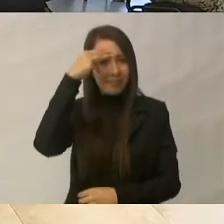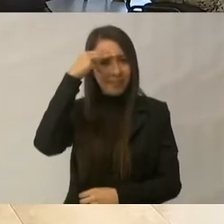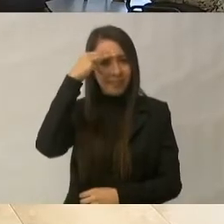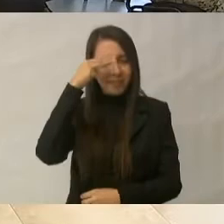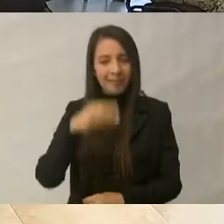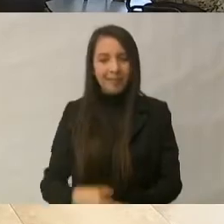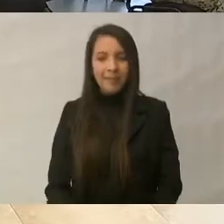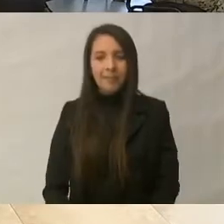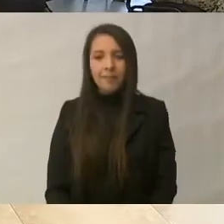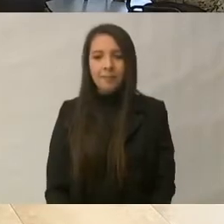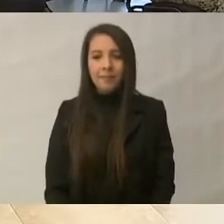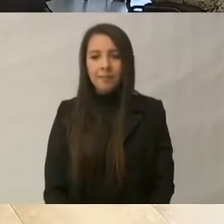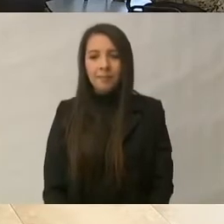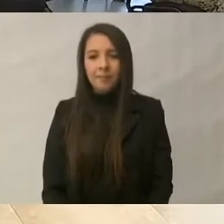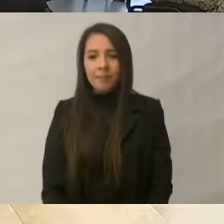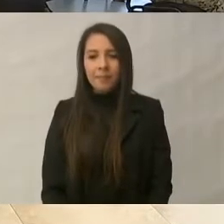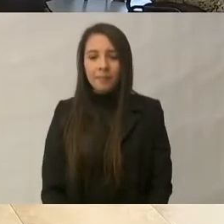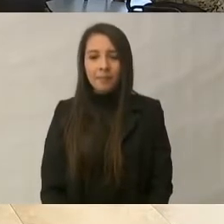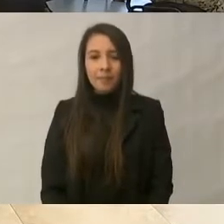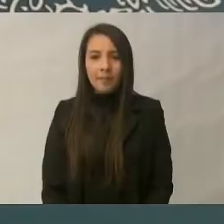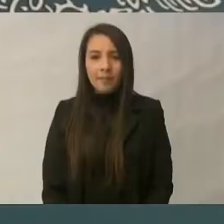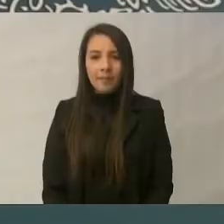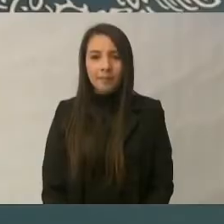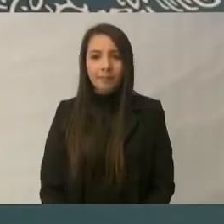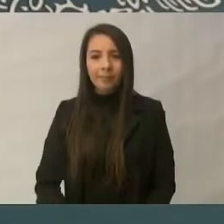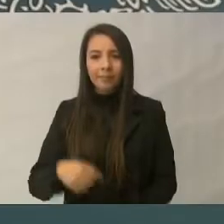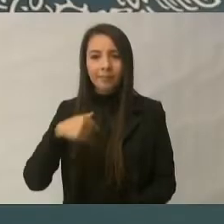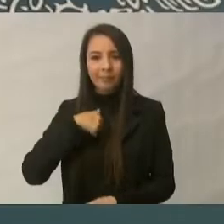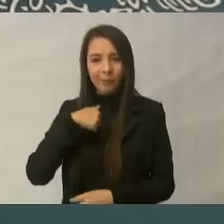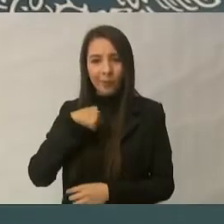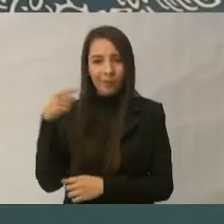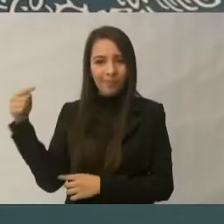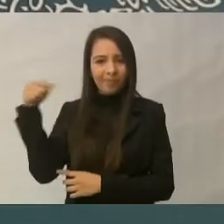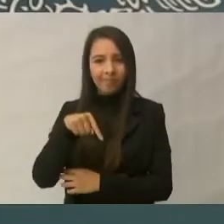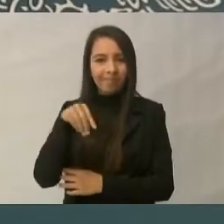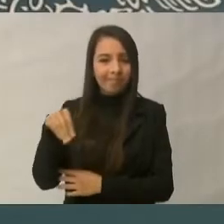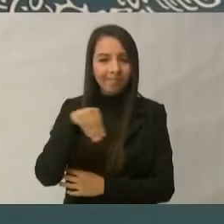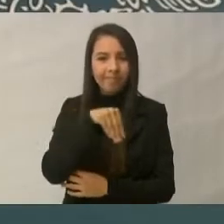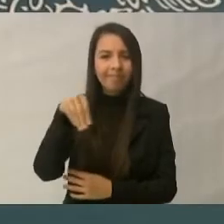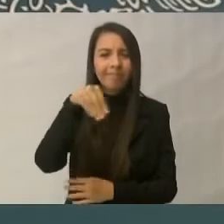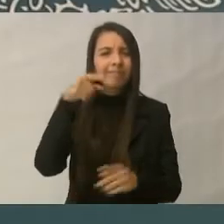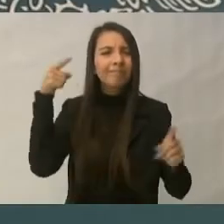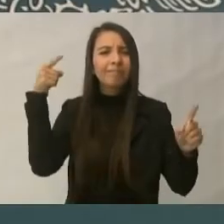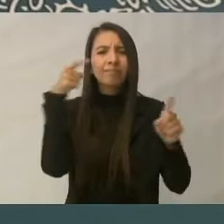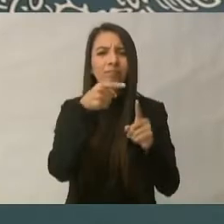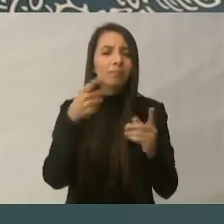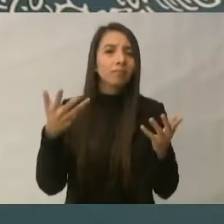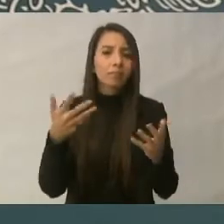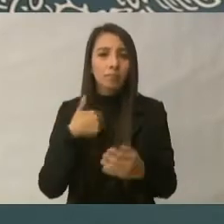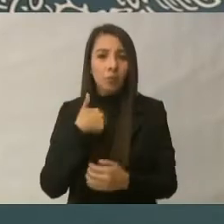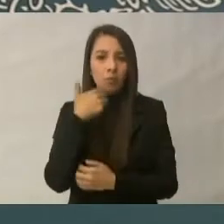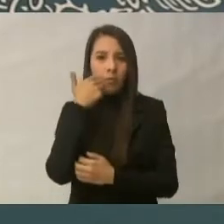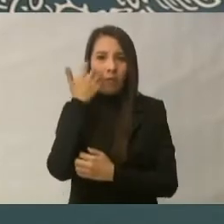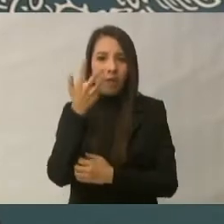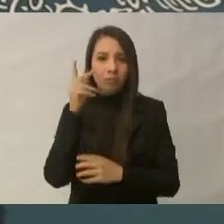El propósito de esta gira es visitar los seis